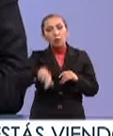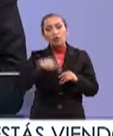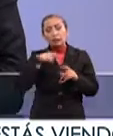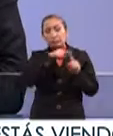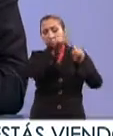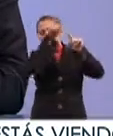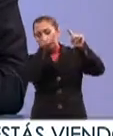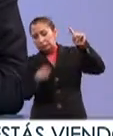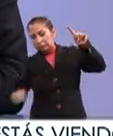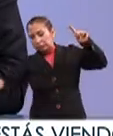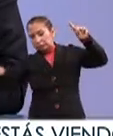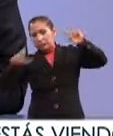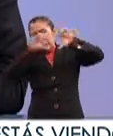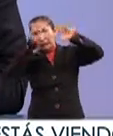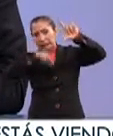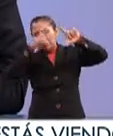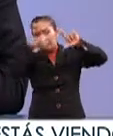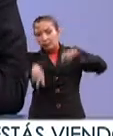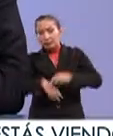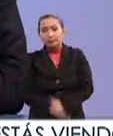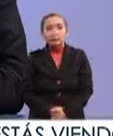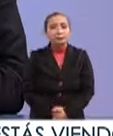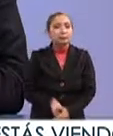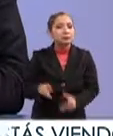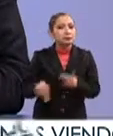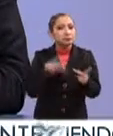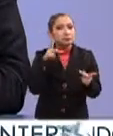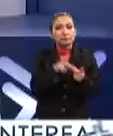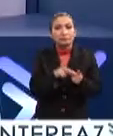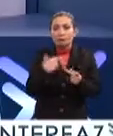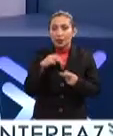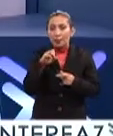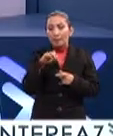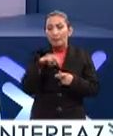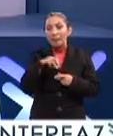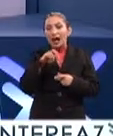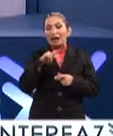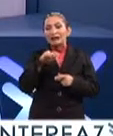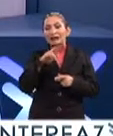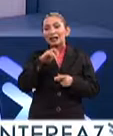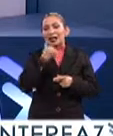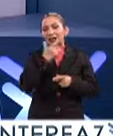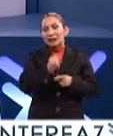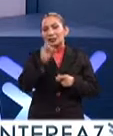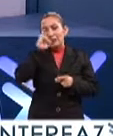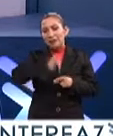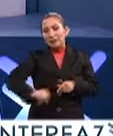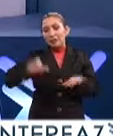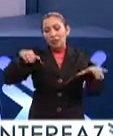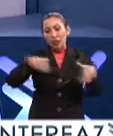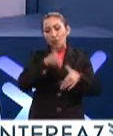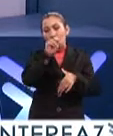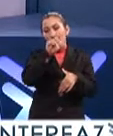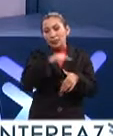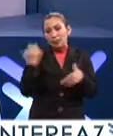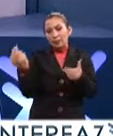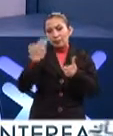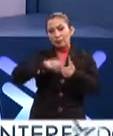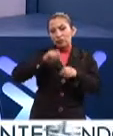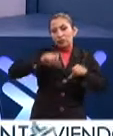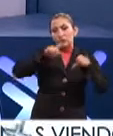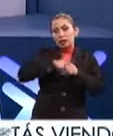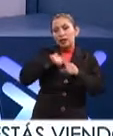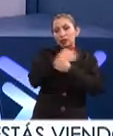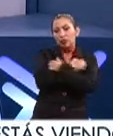de punta a punta de nuestro país. Perfecto. Pues Martín Reyes Vera, jefe de la Unidad Politécnica de Integración Social del Centro de